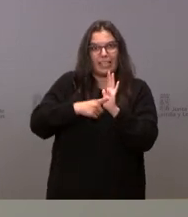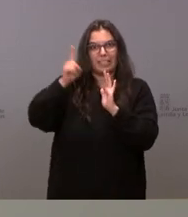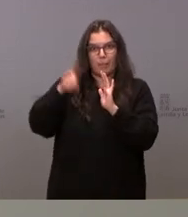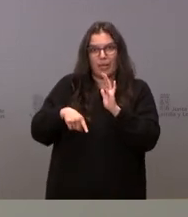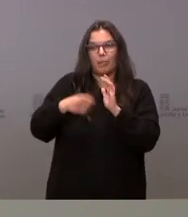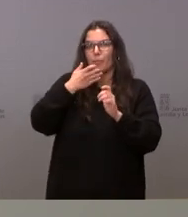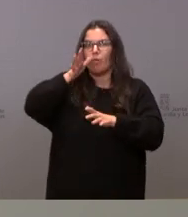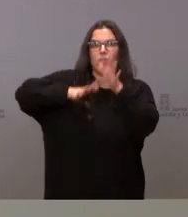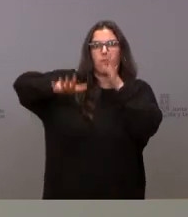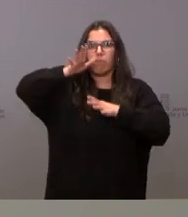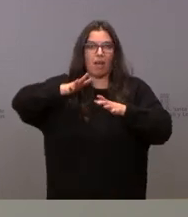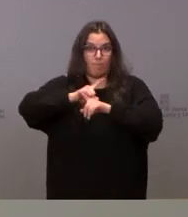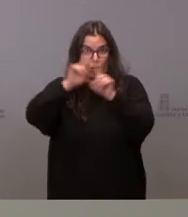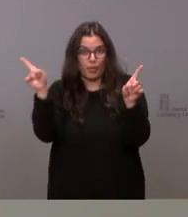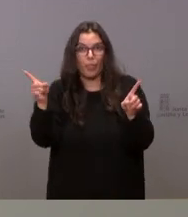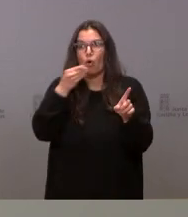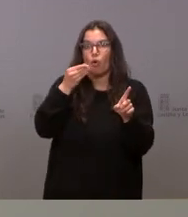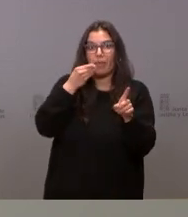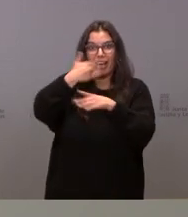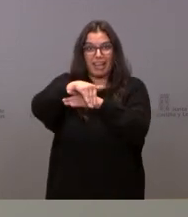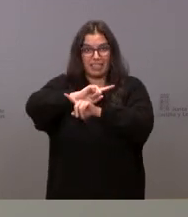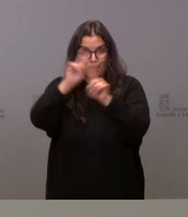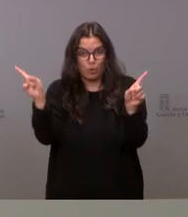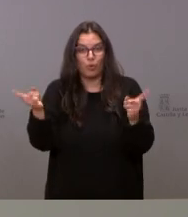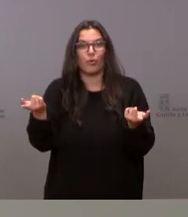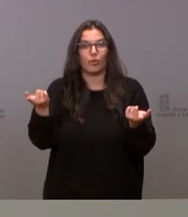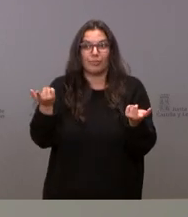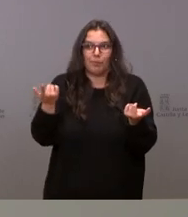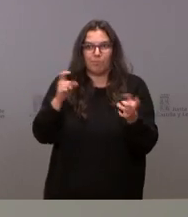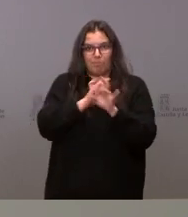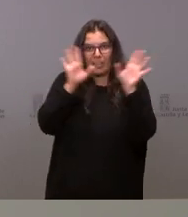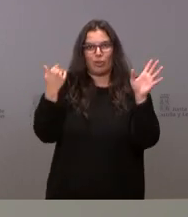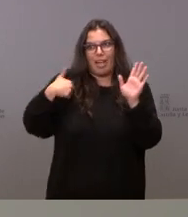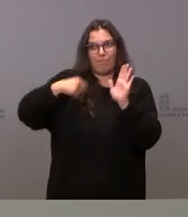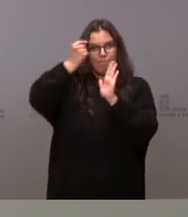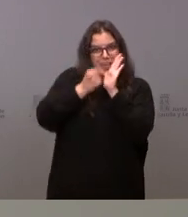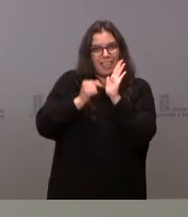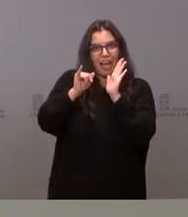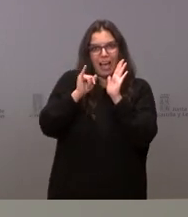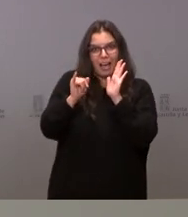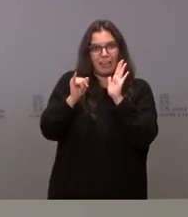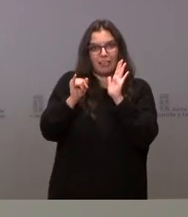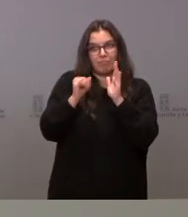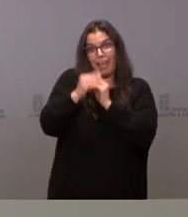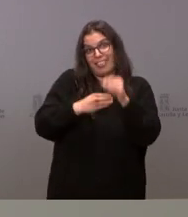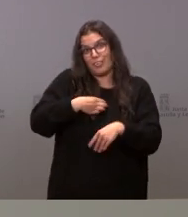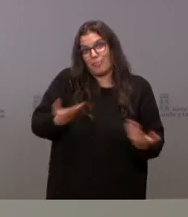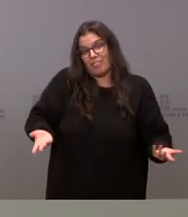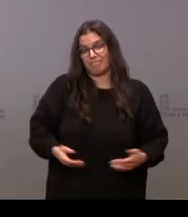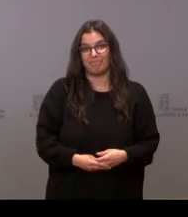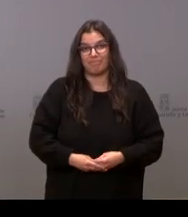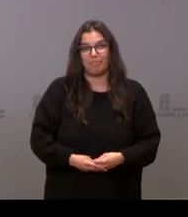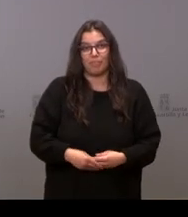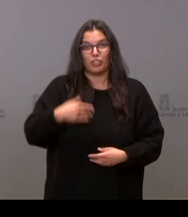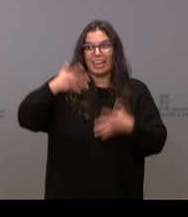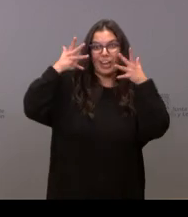consumo de bebidas y comida en la calle bueno, pues es evidente que hay cosas que no las podemos hacer. No